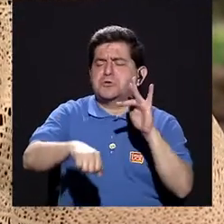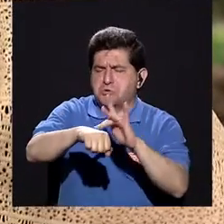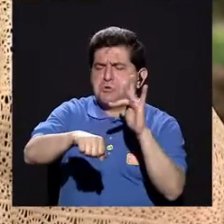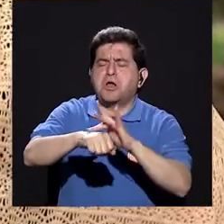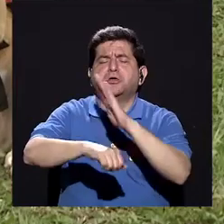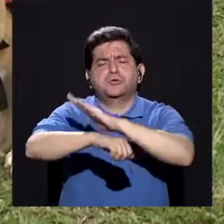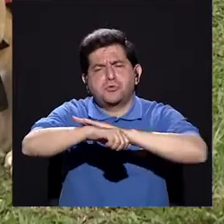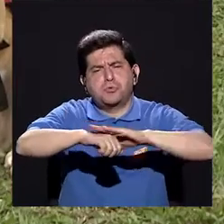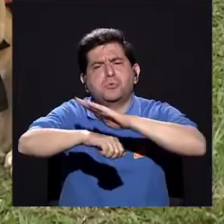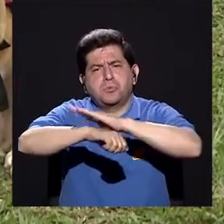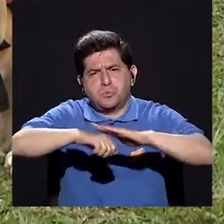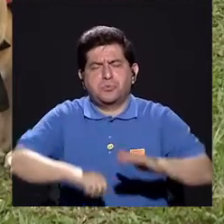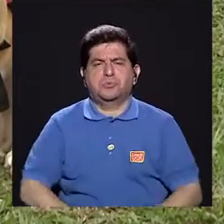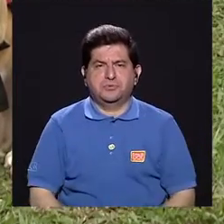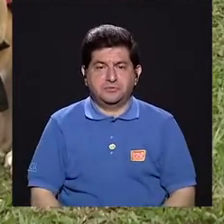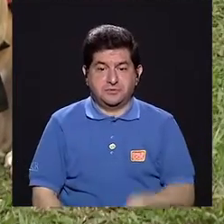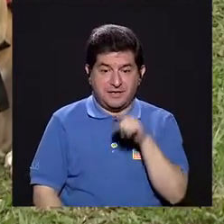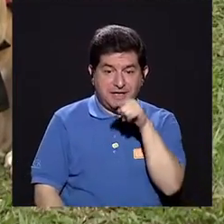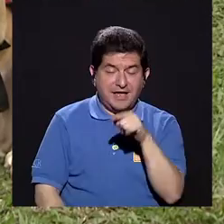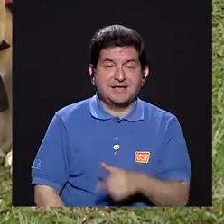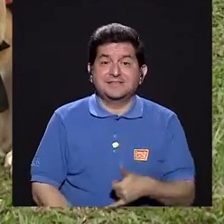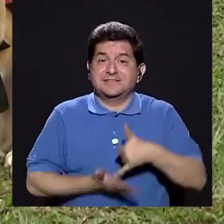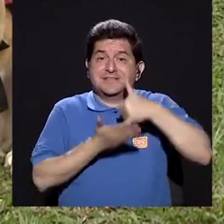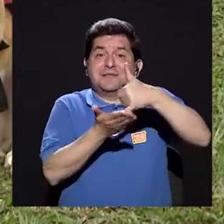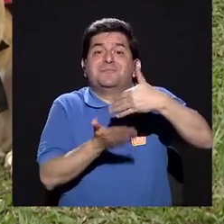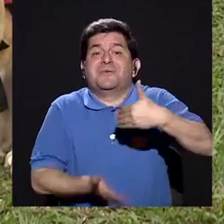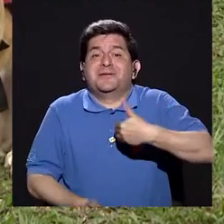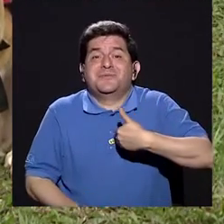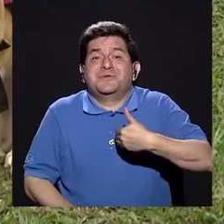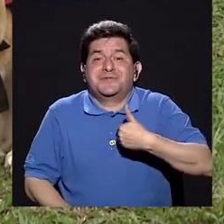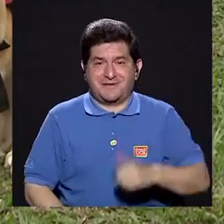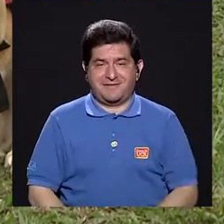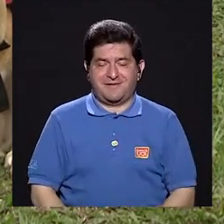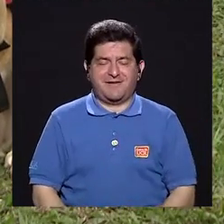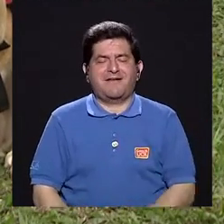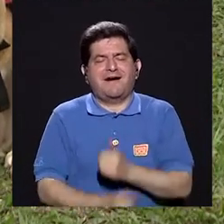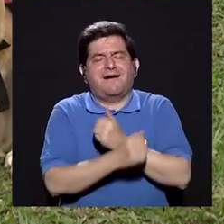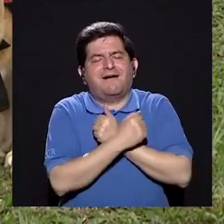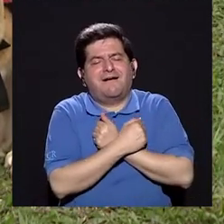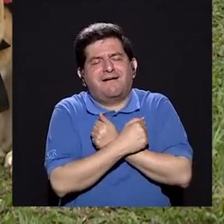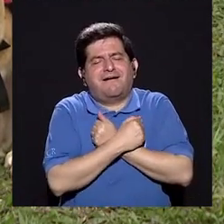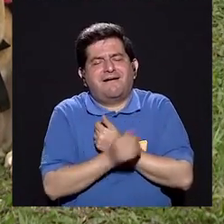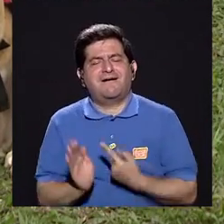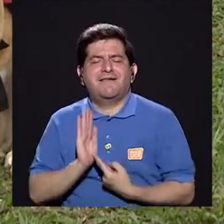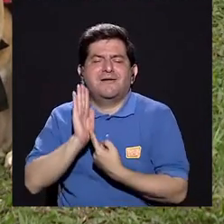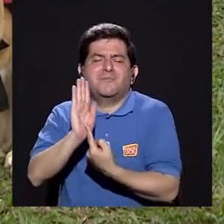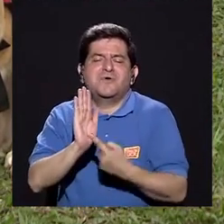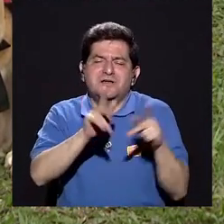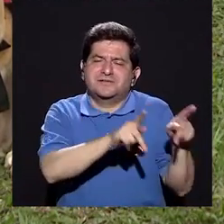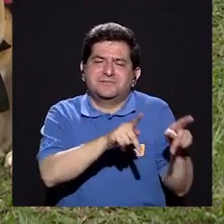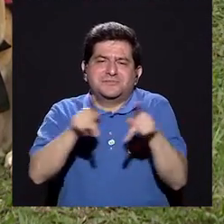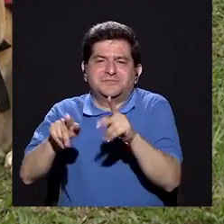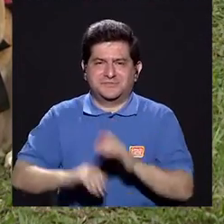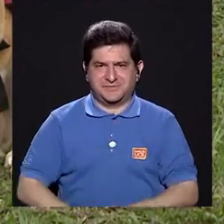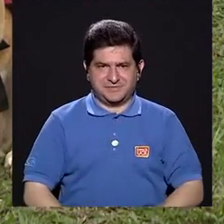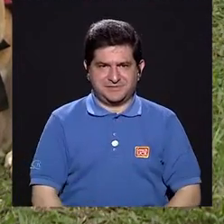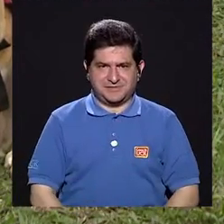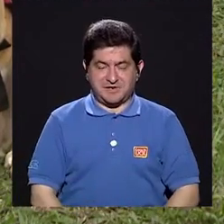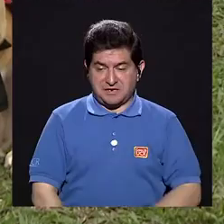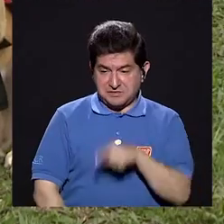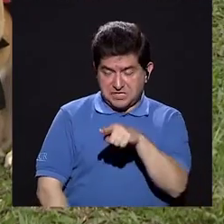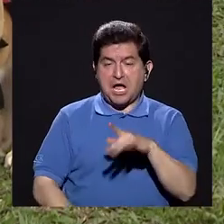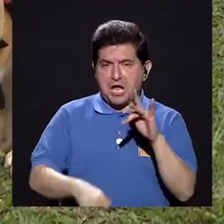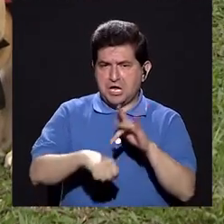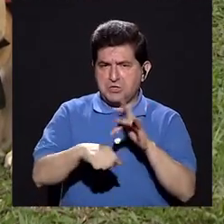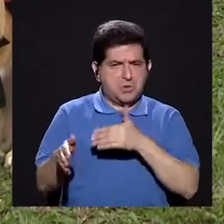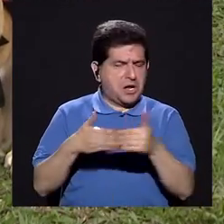tocar. Más bien, ese es el premio para ellos, el cariño, el afecto de la gente. Digamos, a